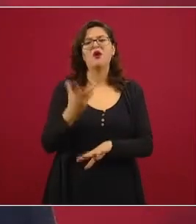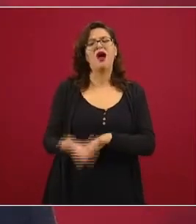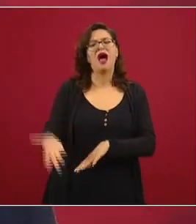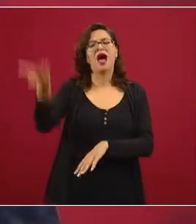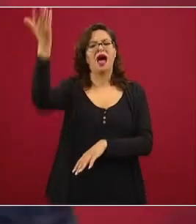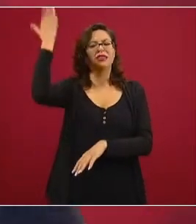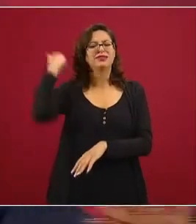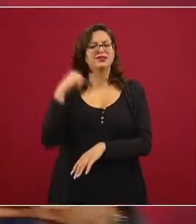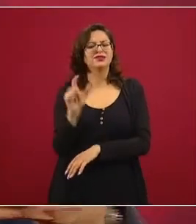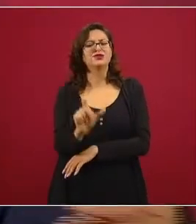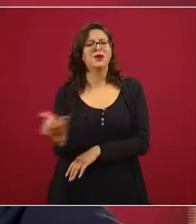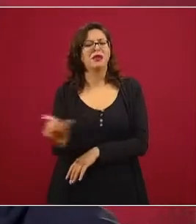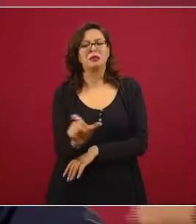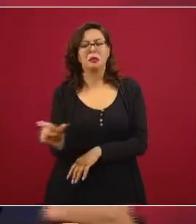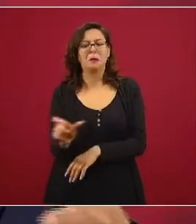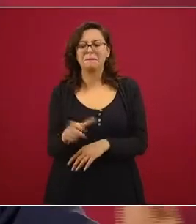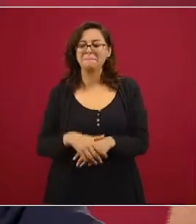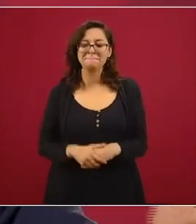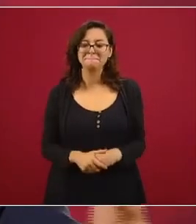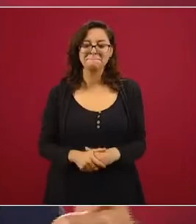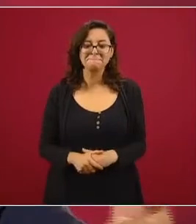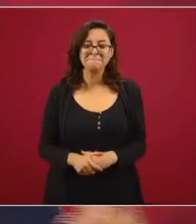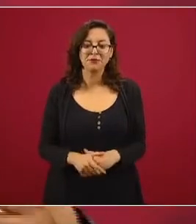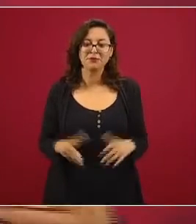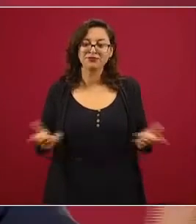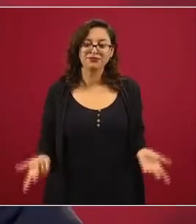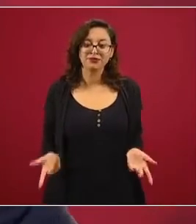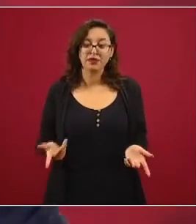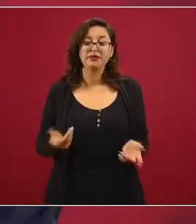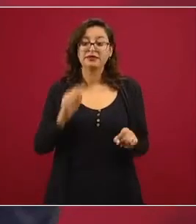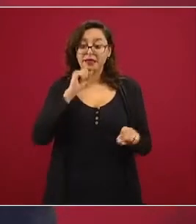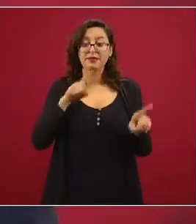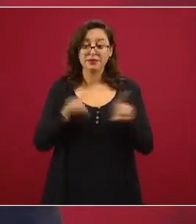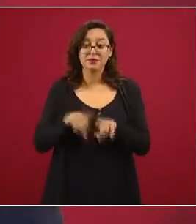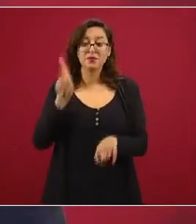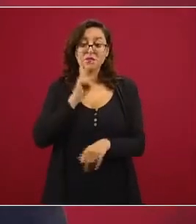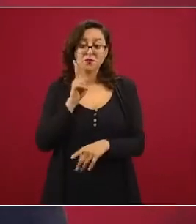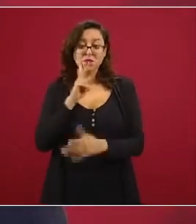Más las pruebas que tiene que presentar.